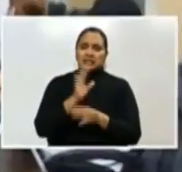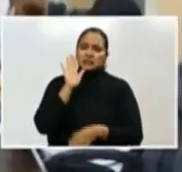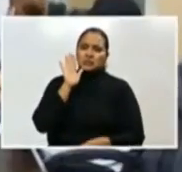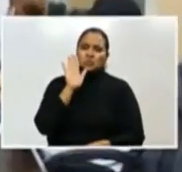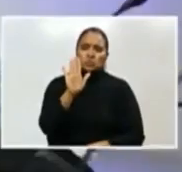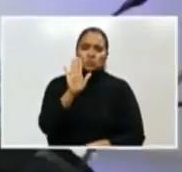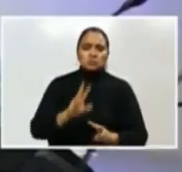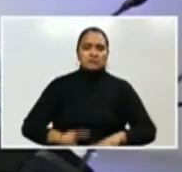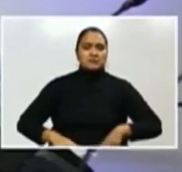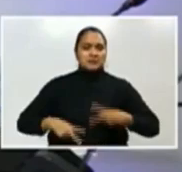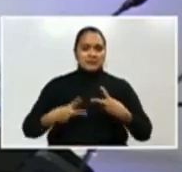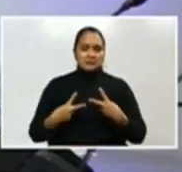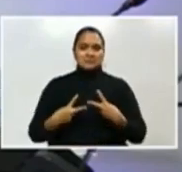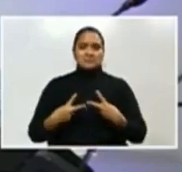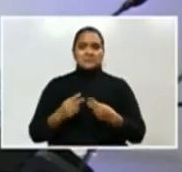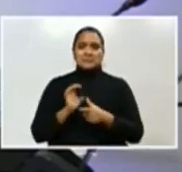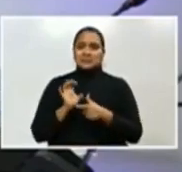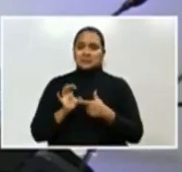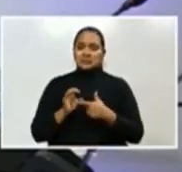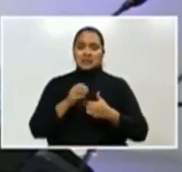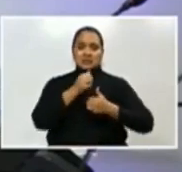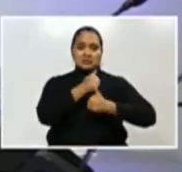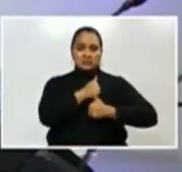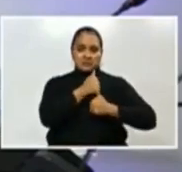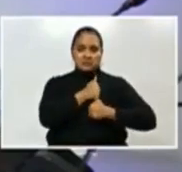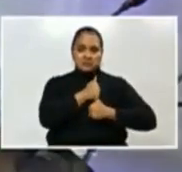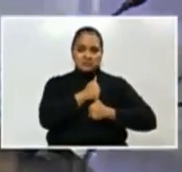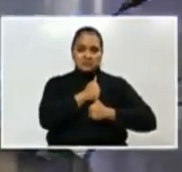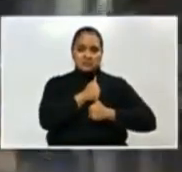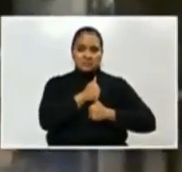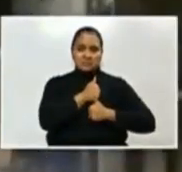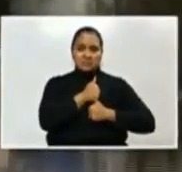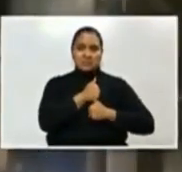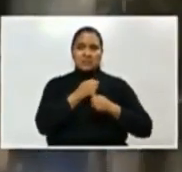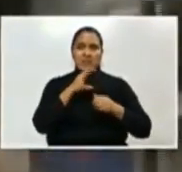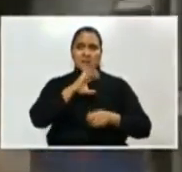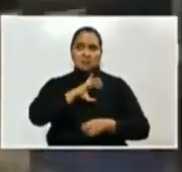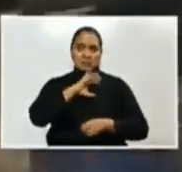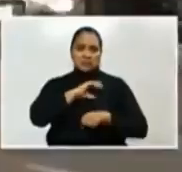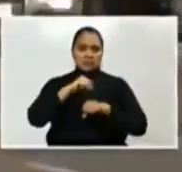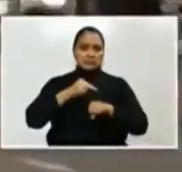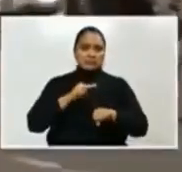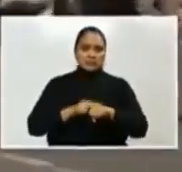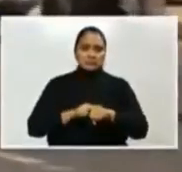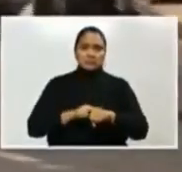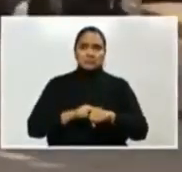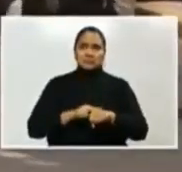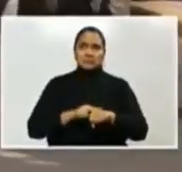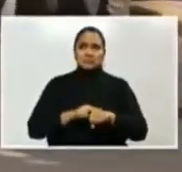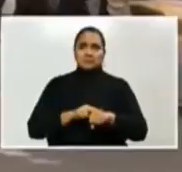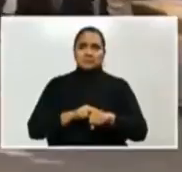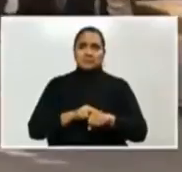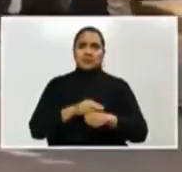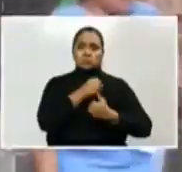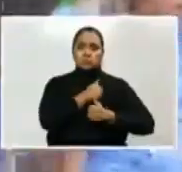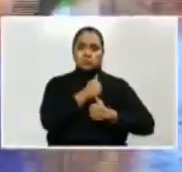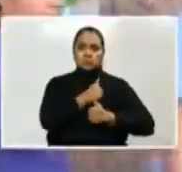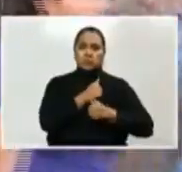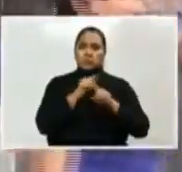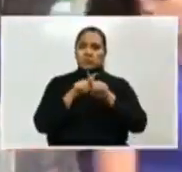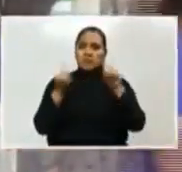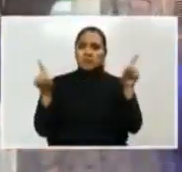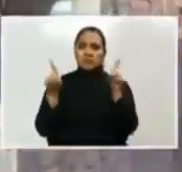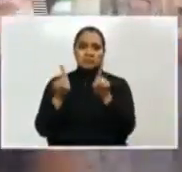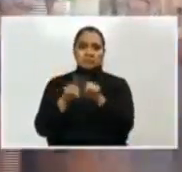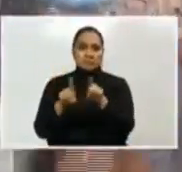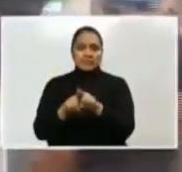por tanto, las fuerzas de seguridad, la Policía Nacional, Fuerzas Armadas, pero también